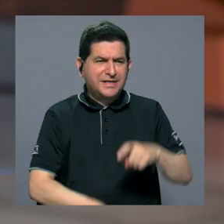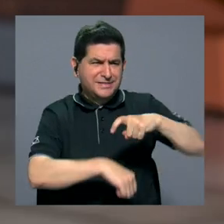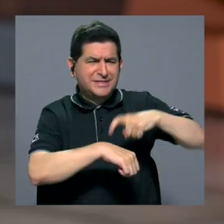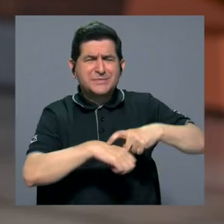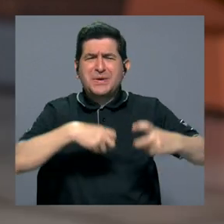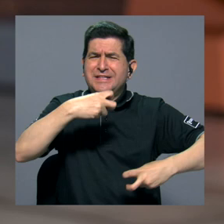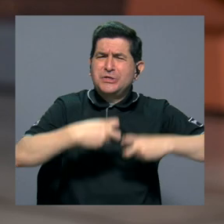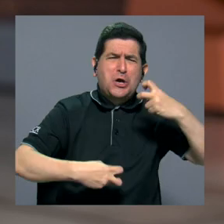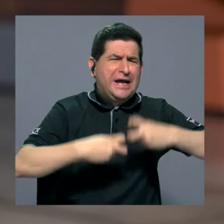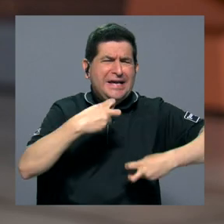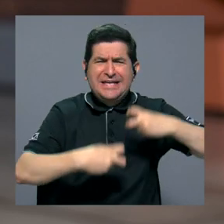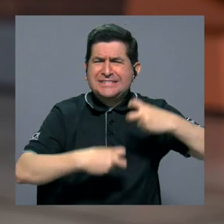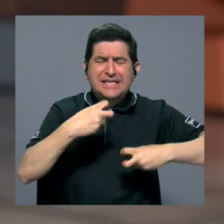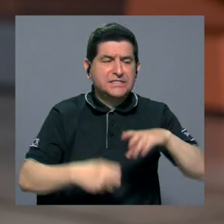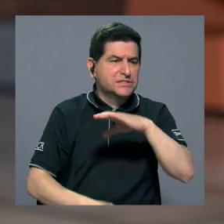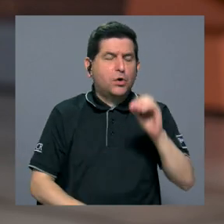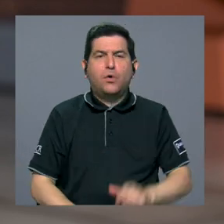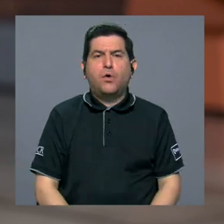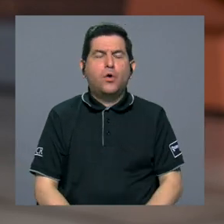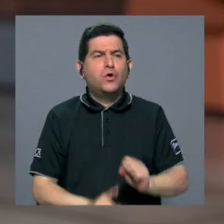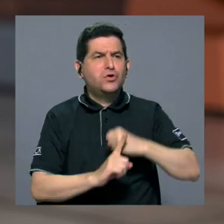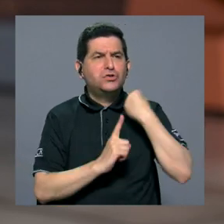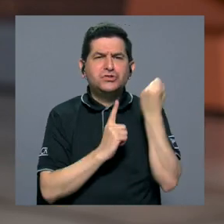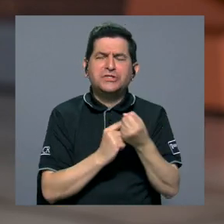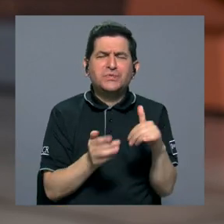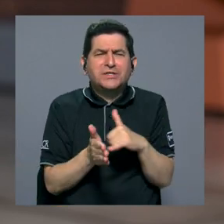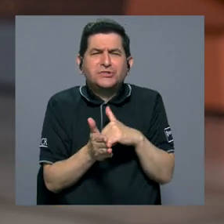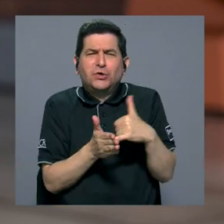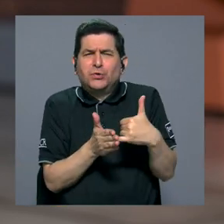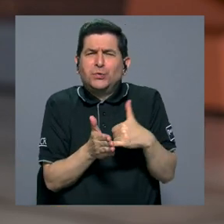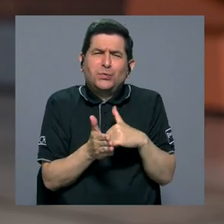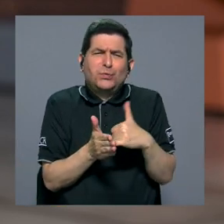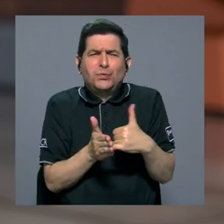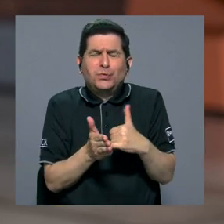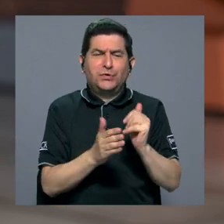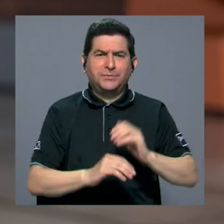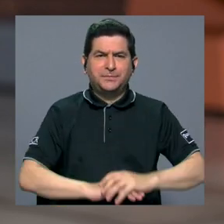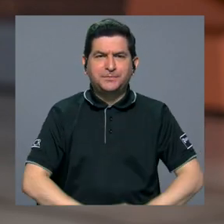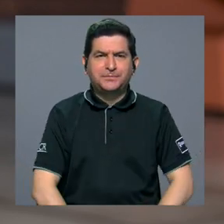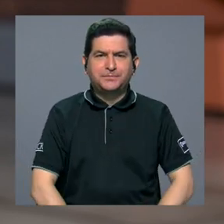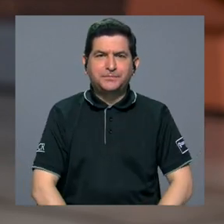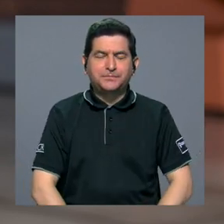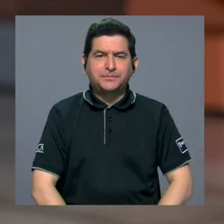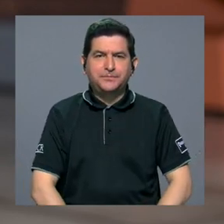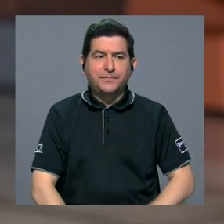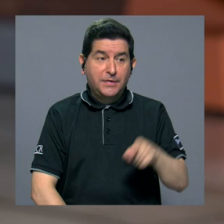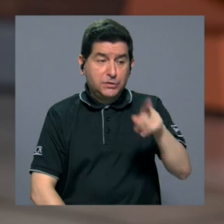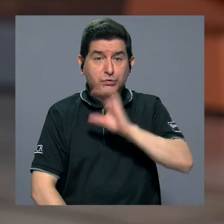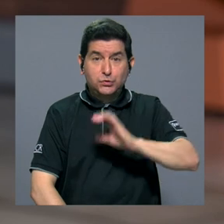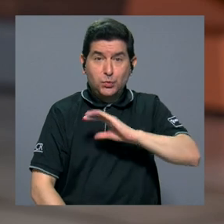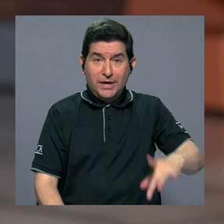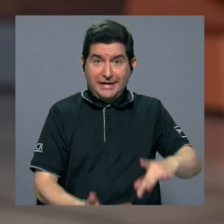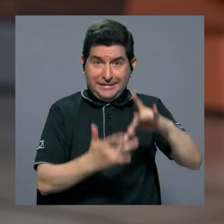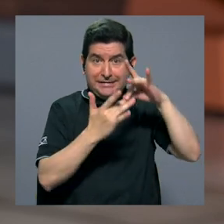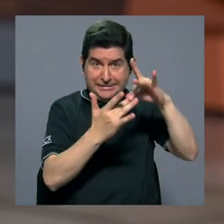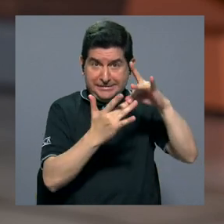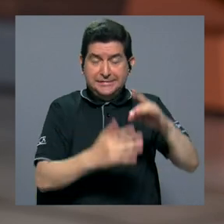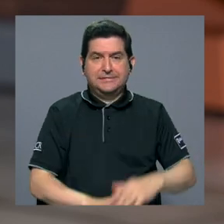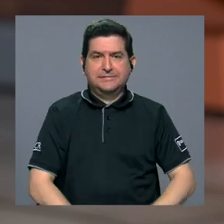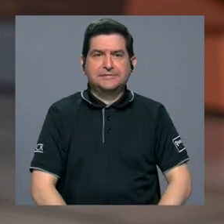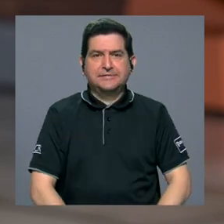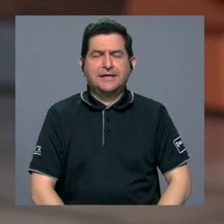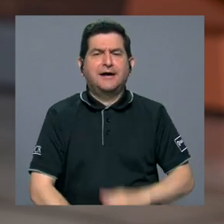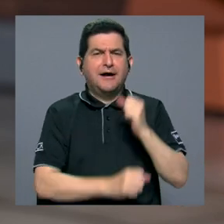una crisis o que están en alguna situación de vulnerabilidad. Y su particularidad es que